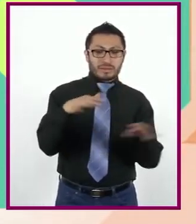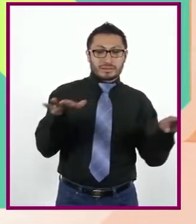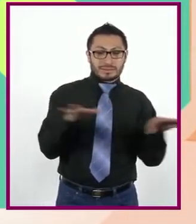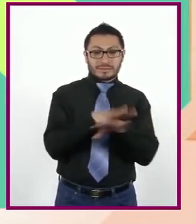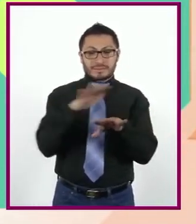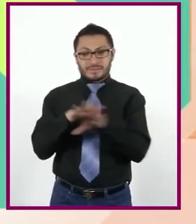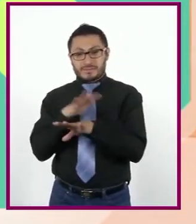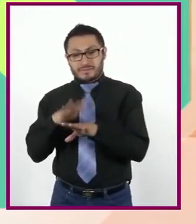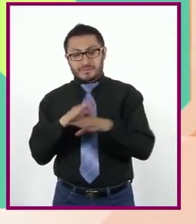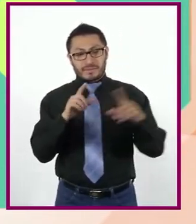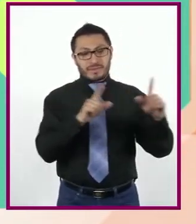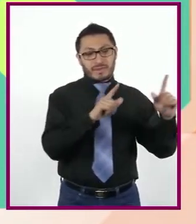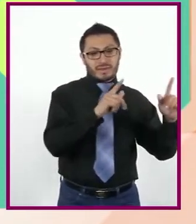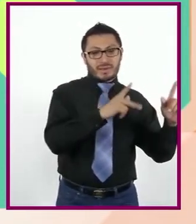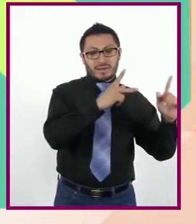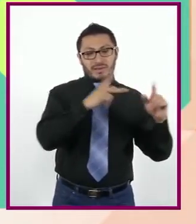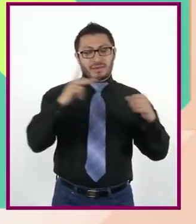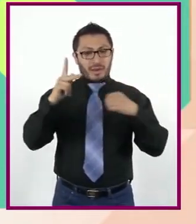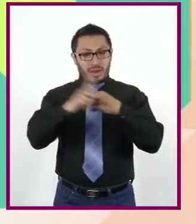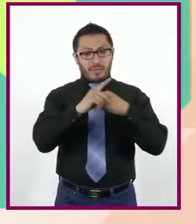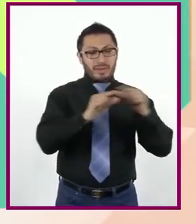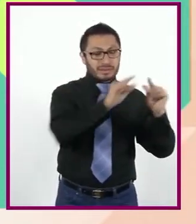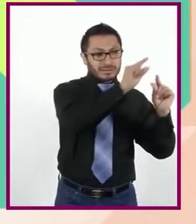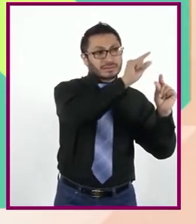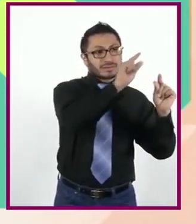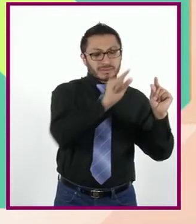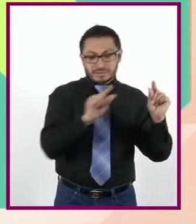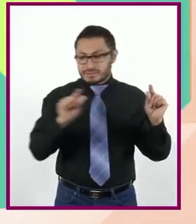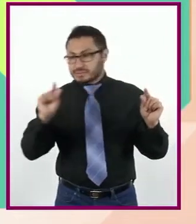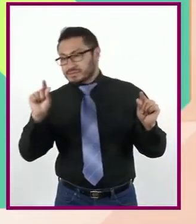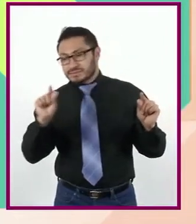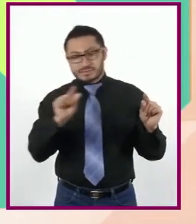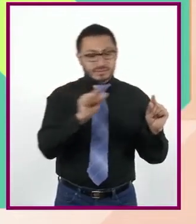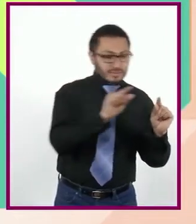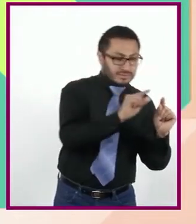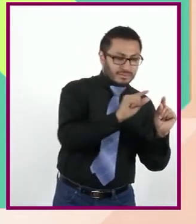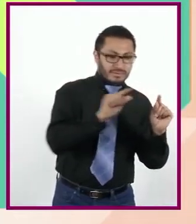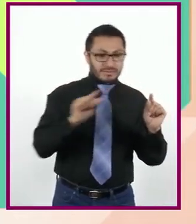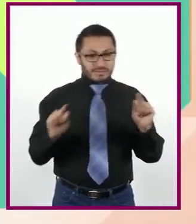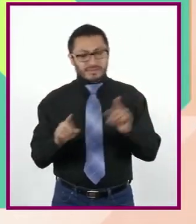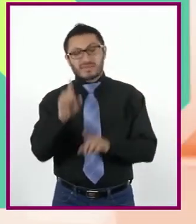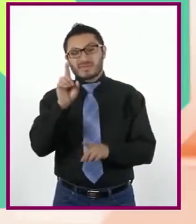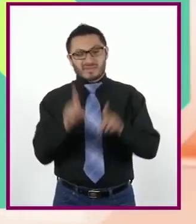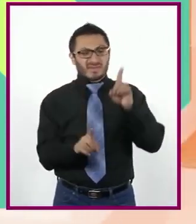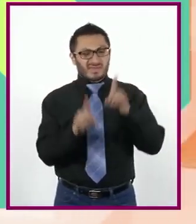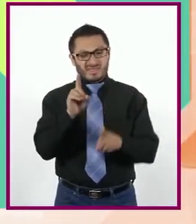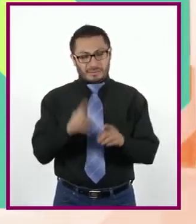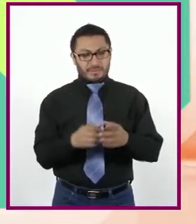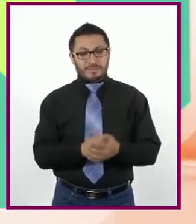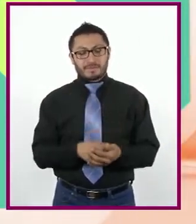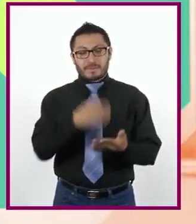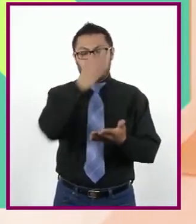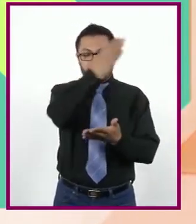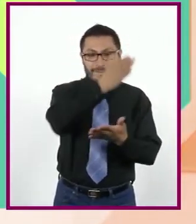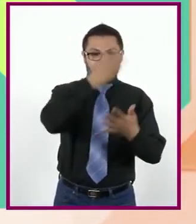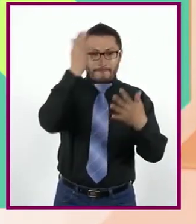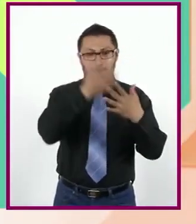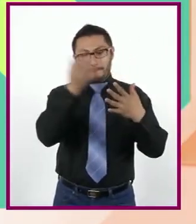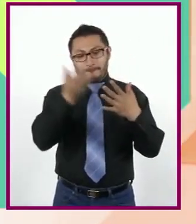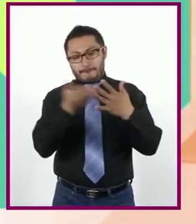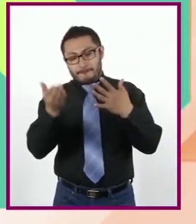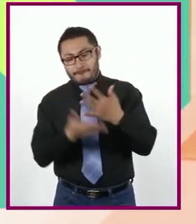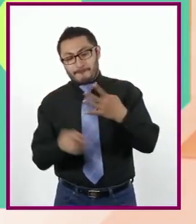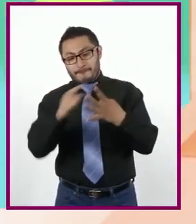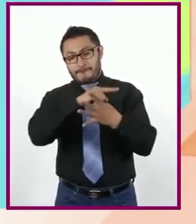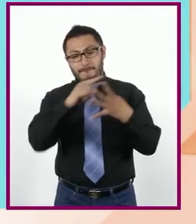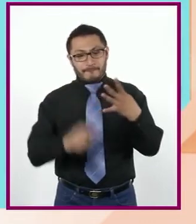posicionando al país en un lugar diferente. El rango de valores de este índice se divide en cuatro categorías